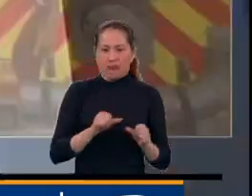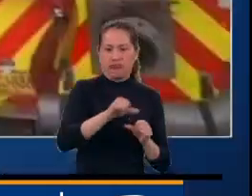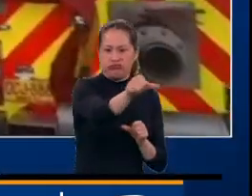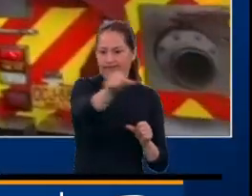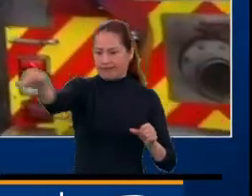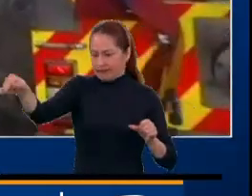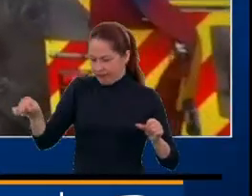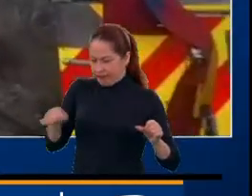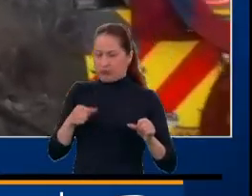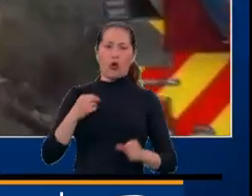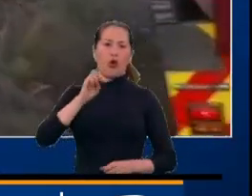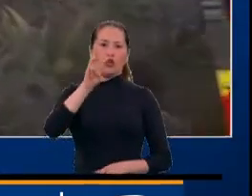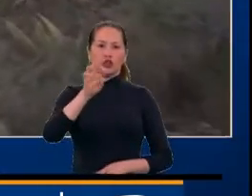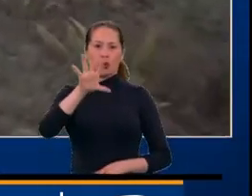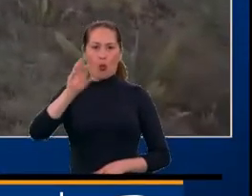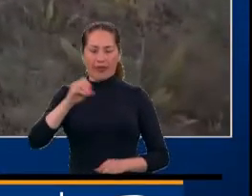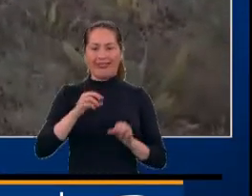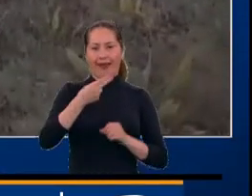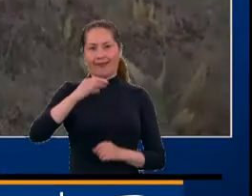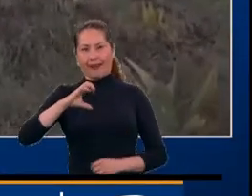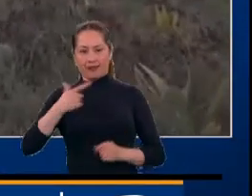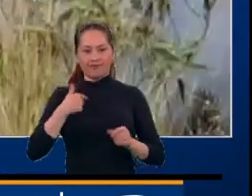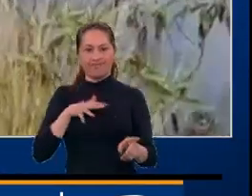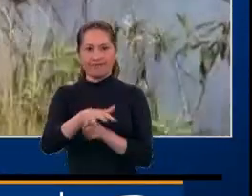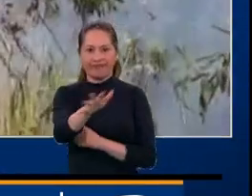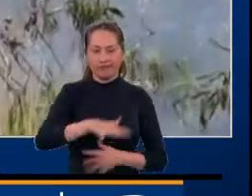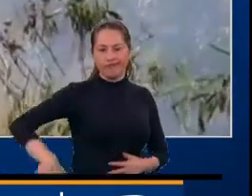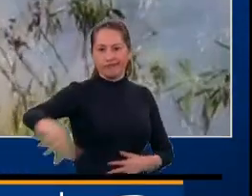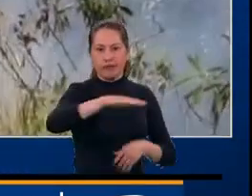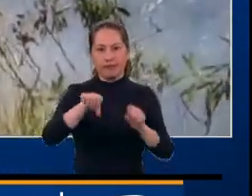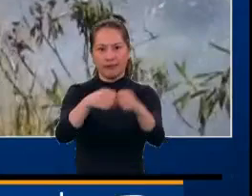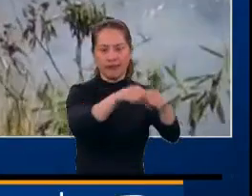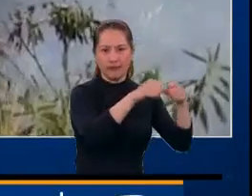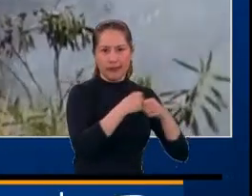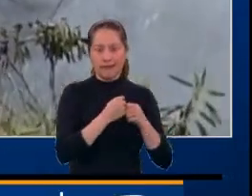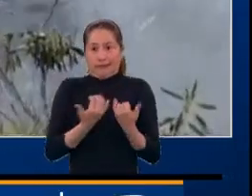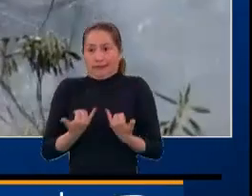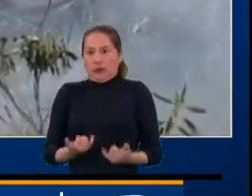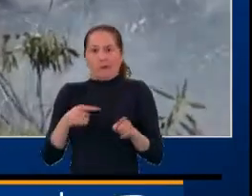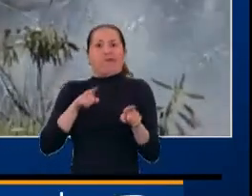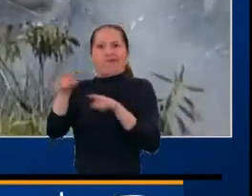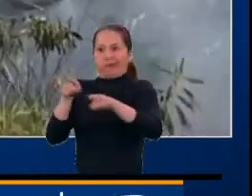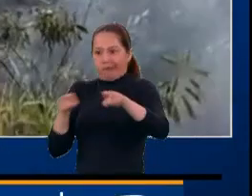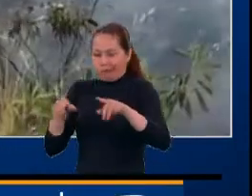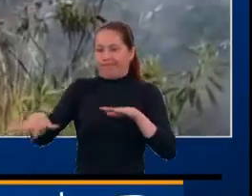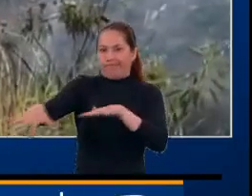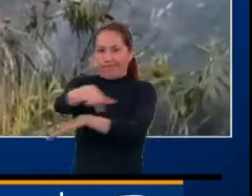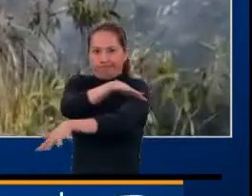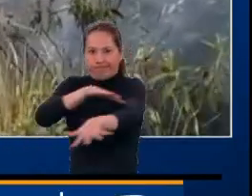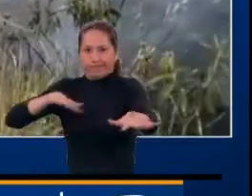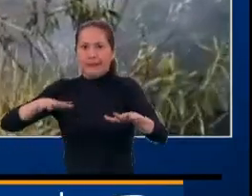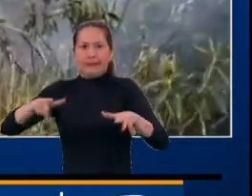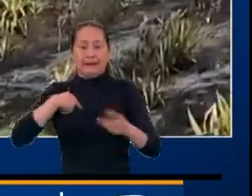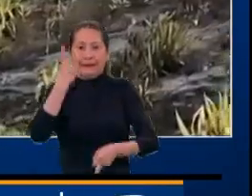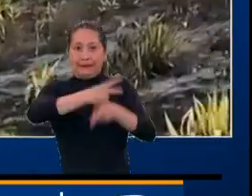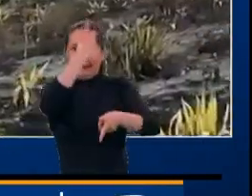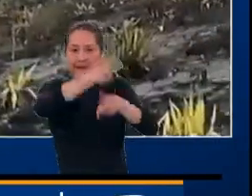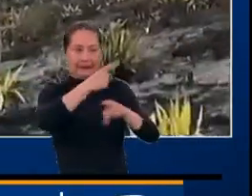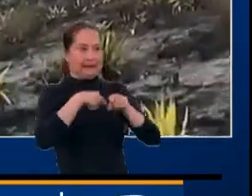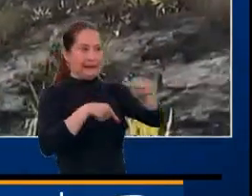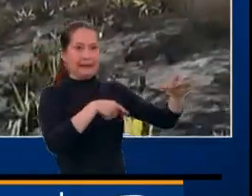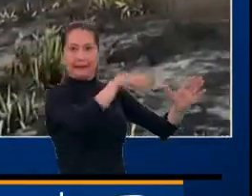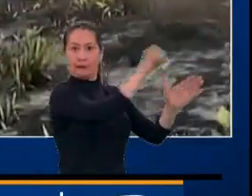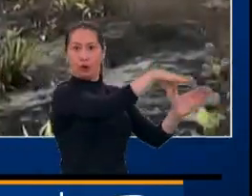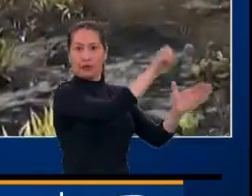concentración de los esfuerzos tanto en el perímetro de Mondoñedo como lo que se está actuando desde adentro del